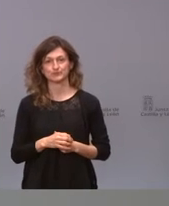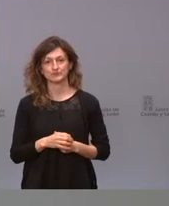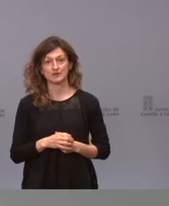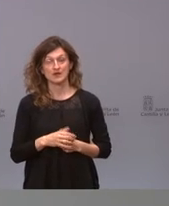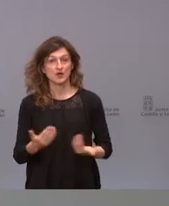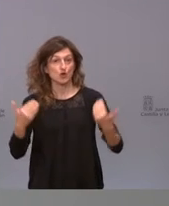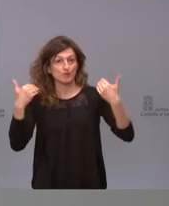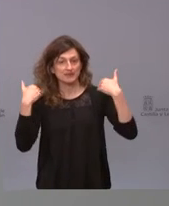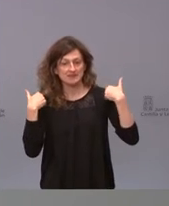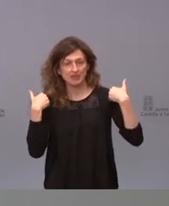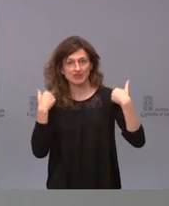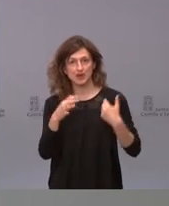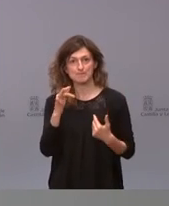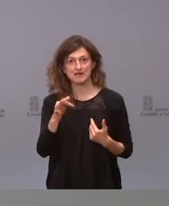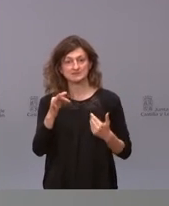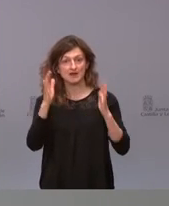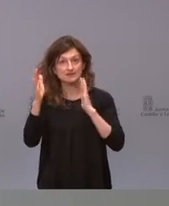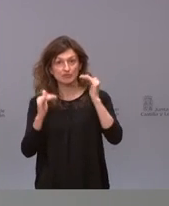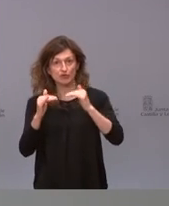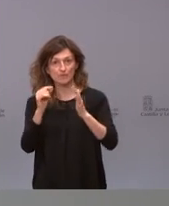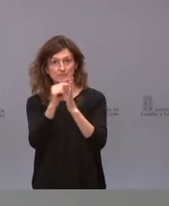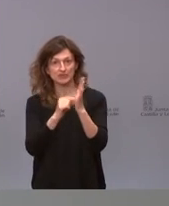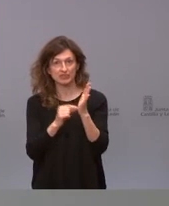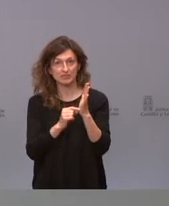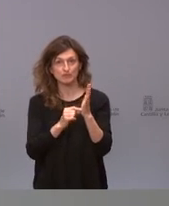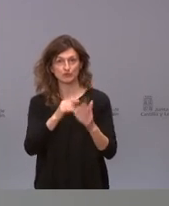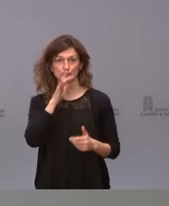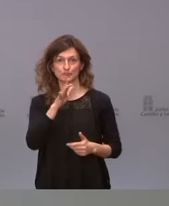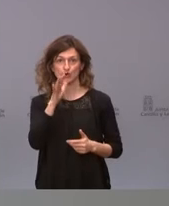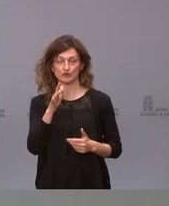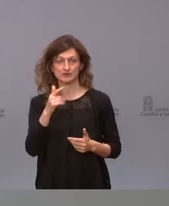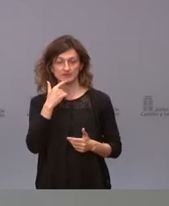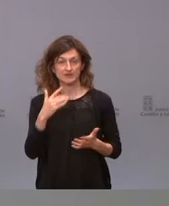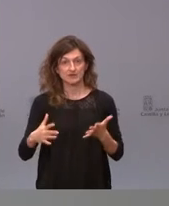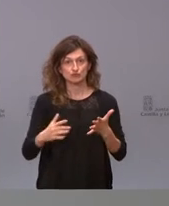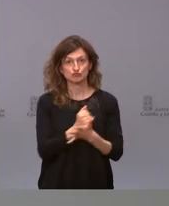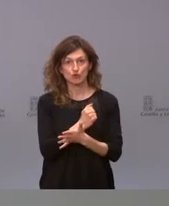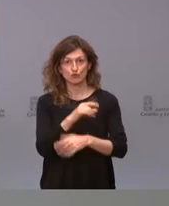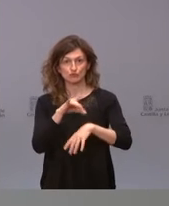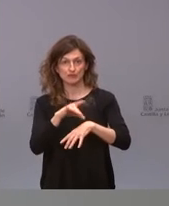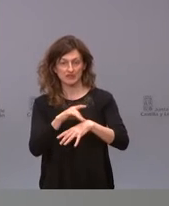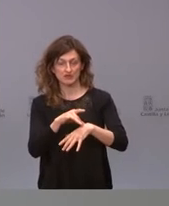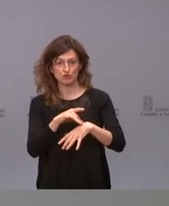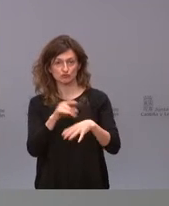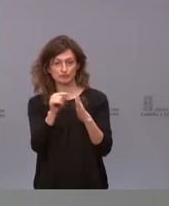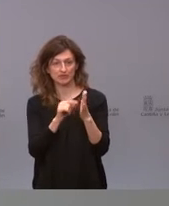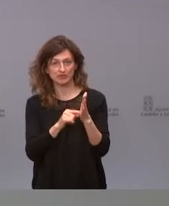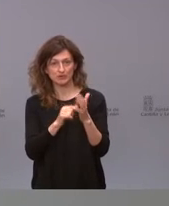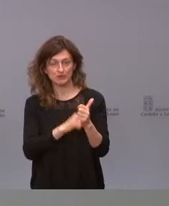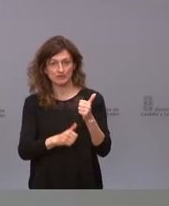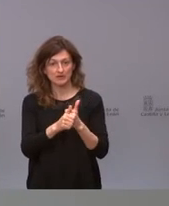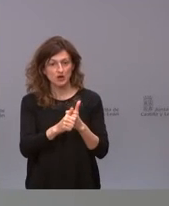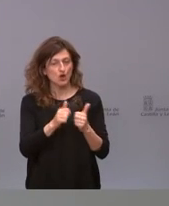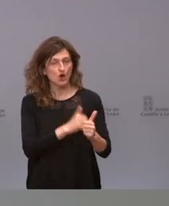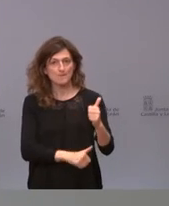competencia y atendiendo al principio que debe de regir siempre a toda acción médica primum non nocer es decir,